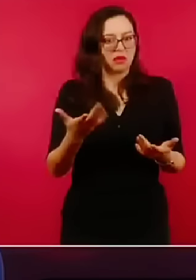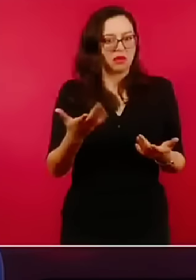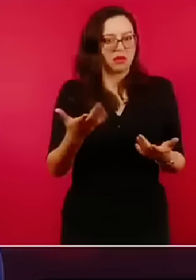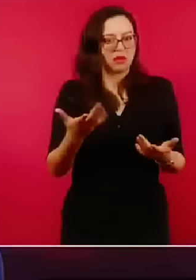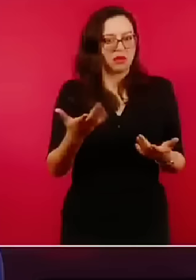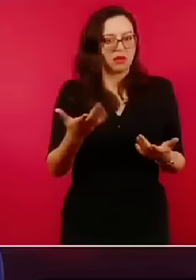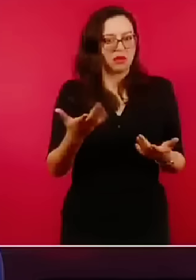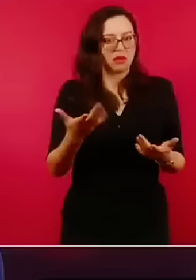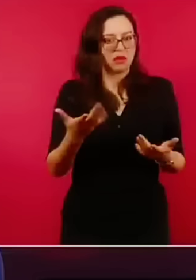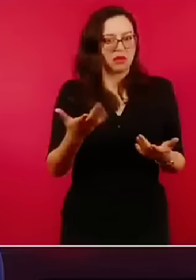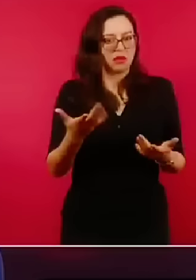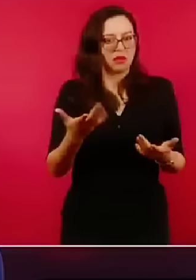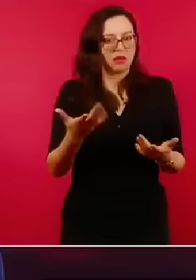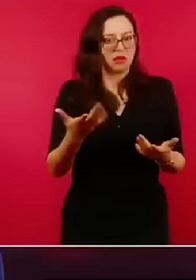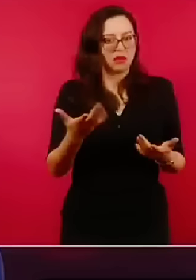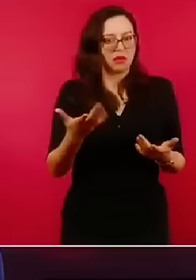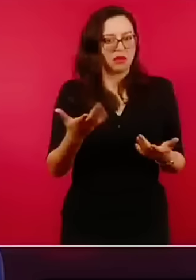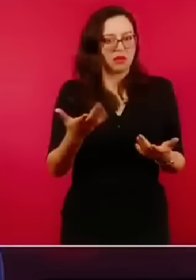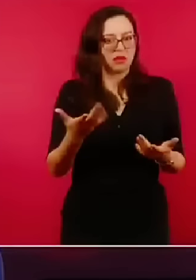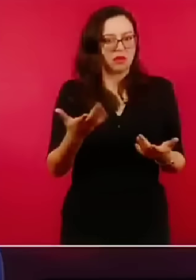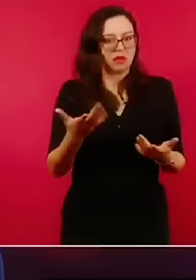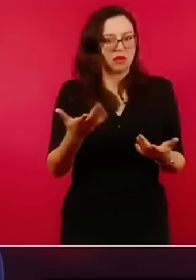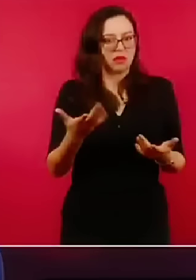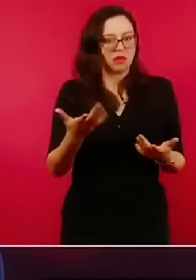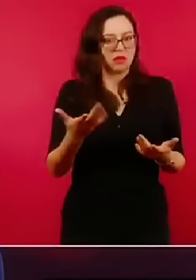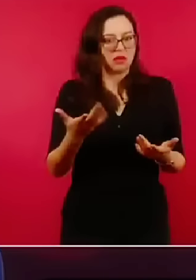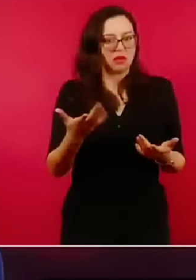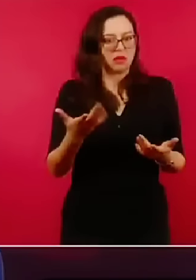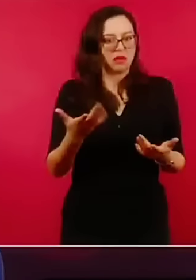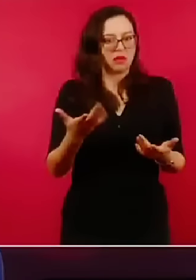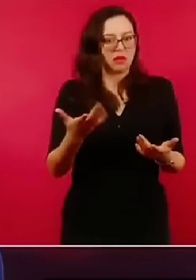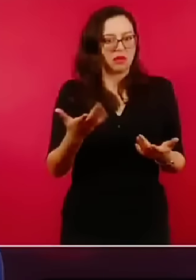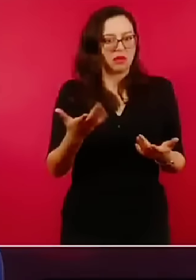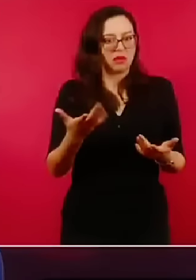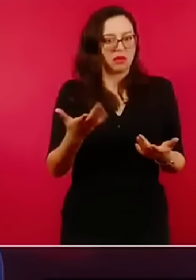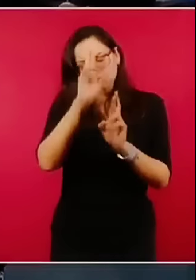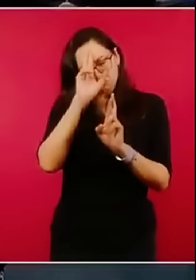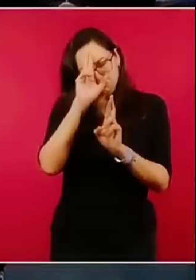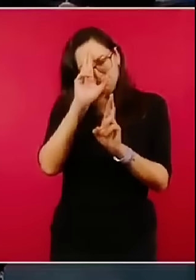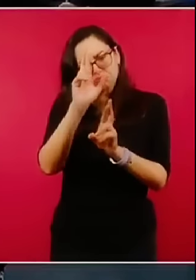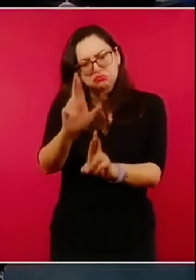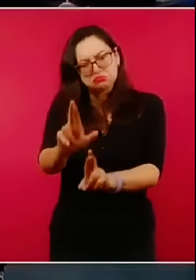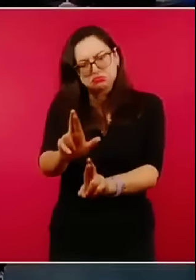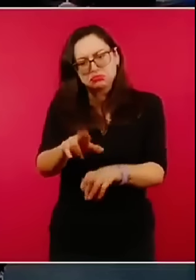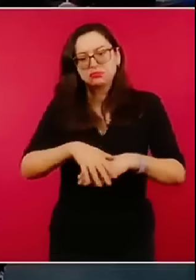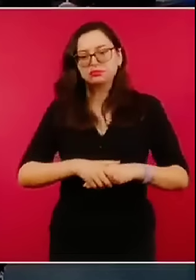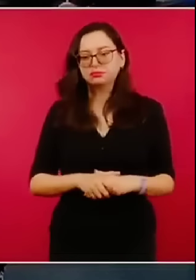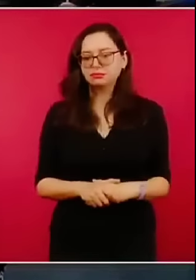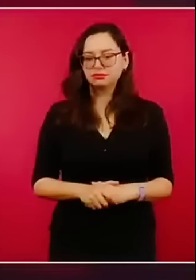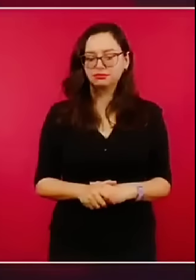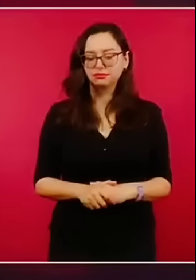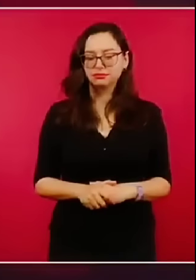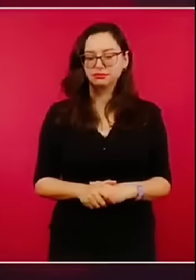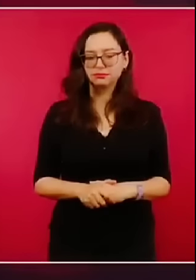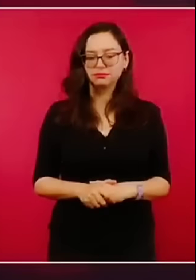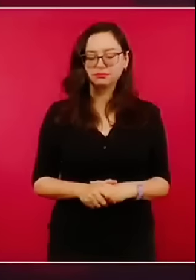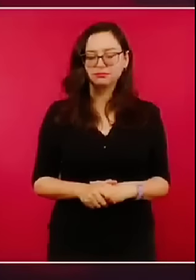Antes de continuar ayúdame con un me gusta a este video para que esta información llegue a más mexicanos. ¿Planteamiento, tu